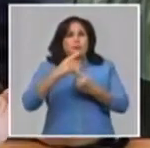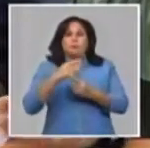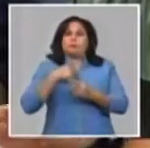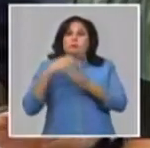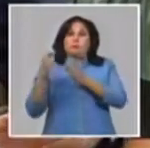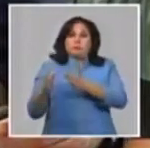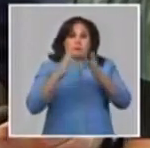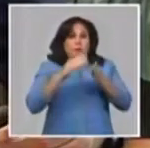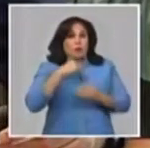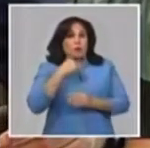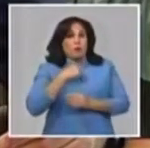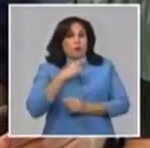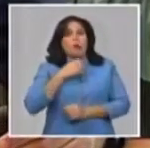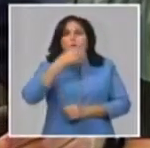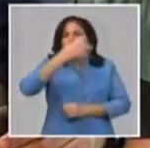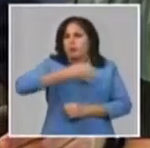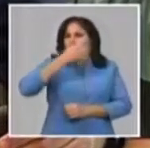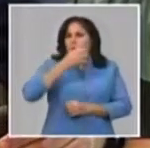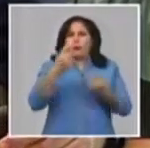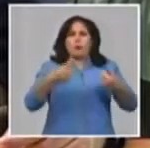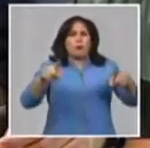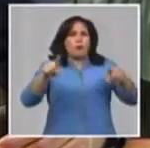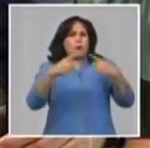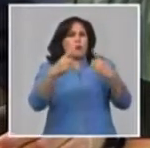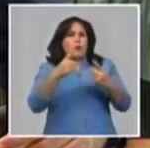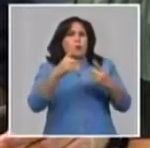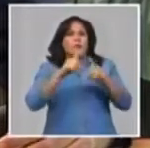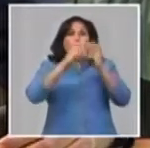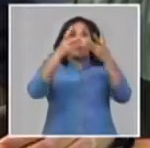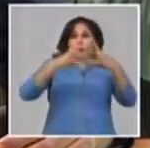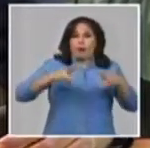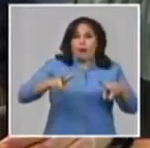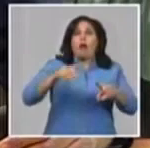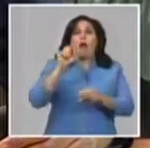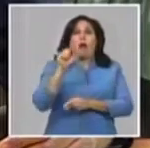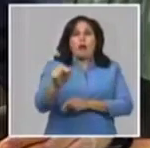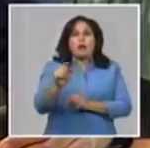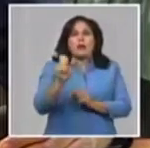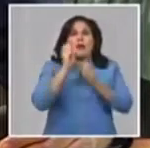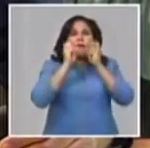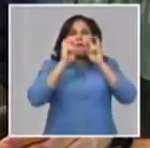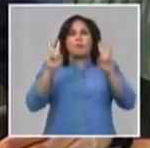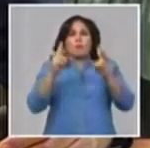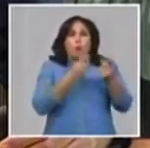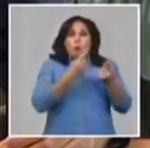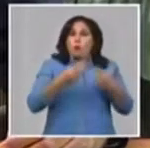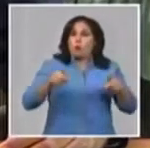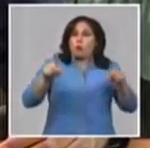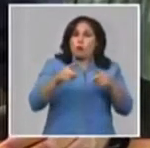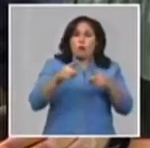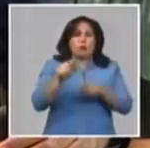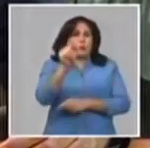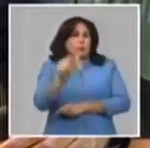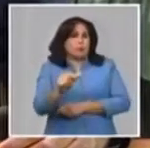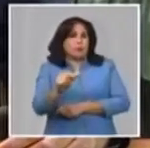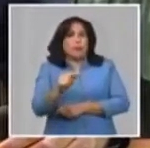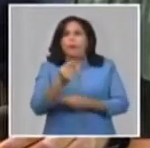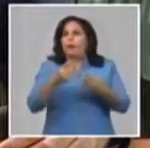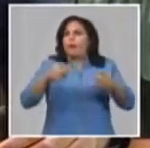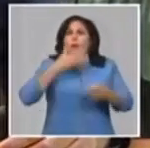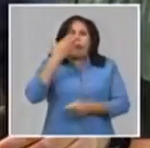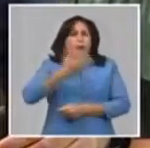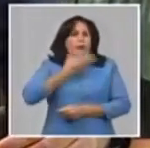general pudiera decirte que se han hecho conciertos online protagonizados por músicos de múltiples generaciones, recitales de